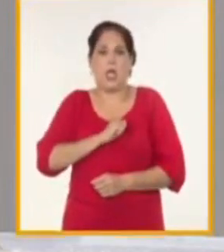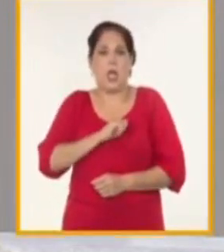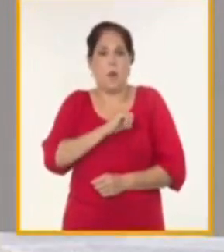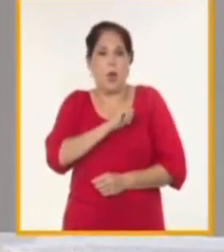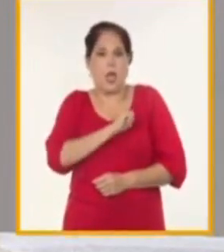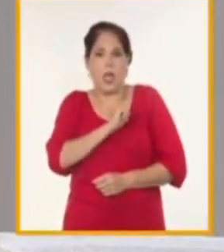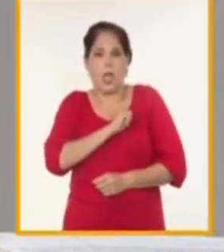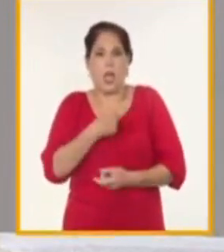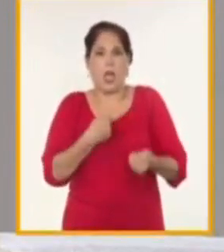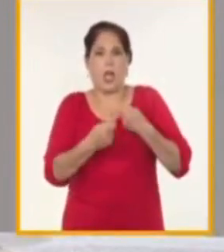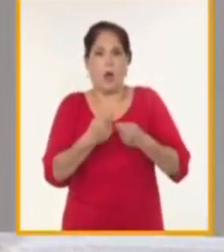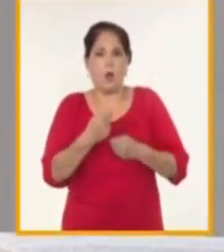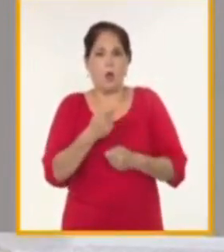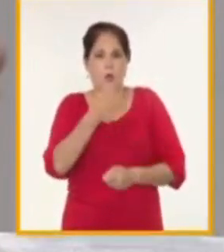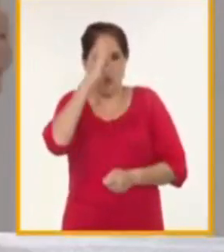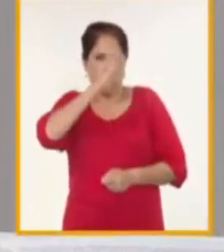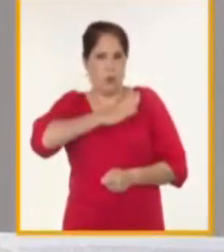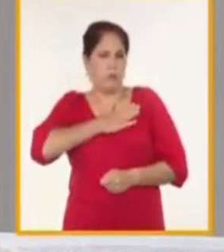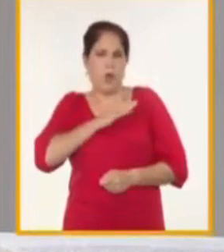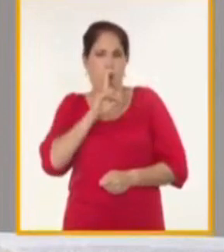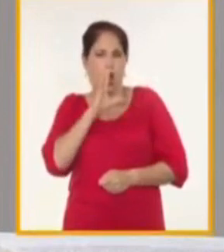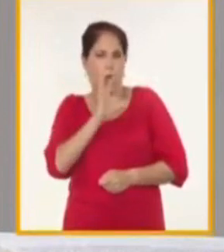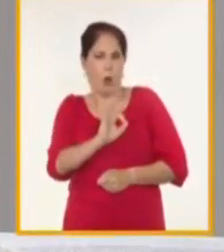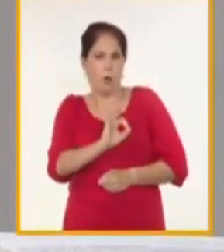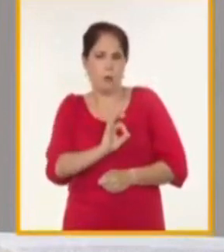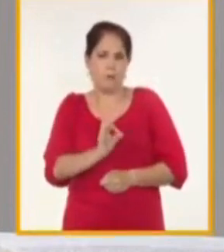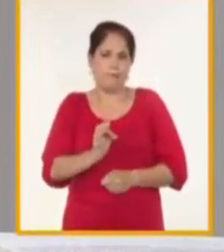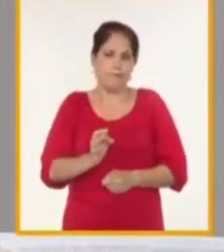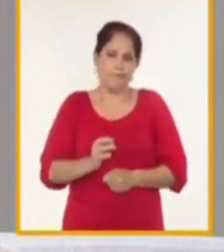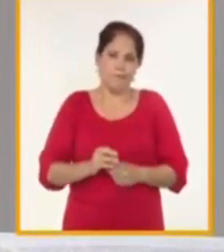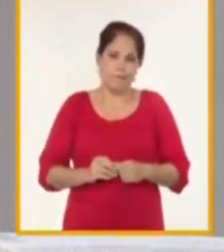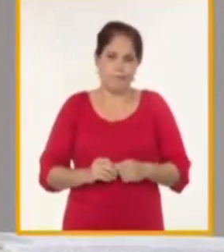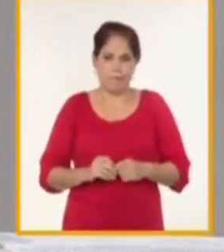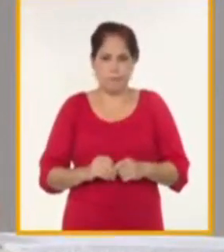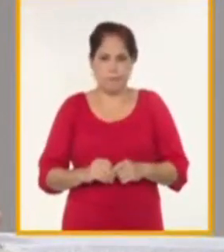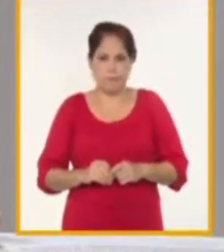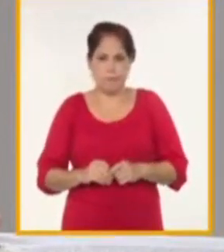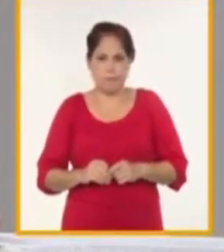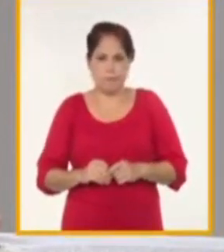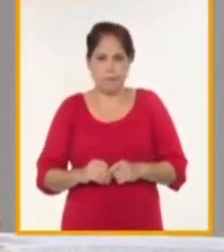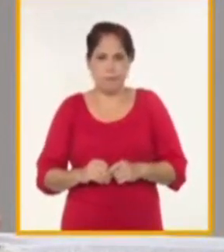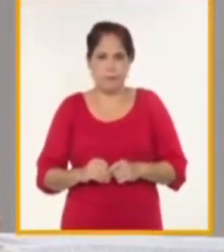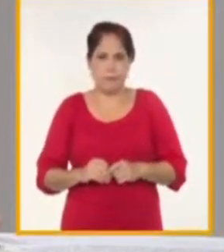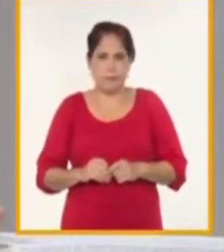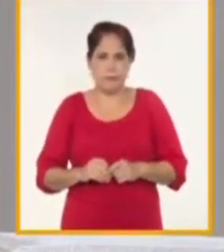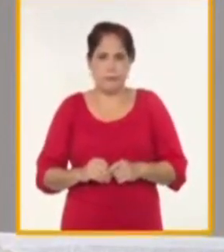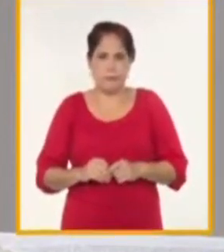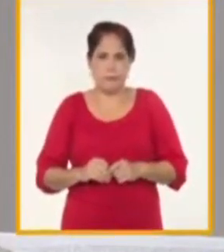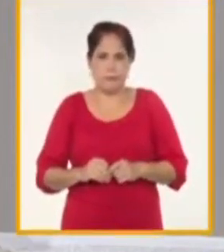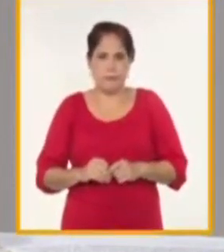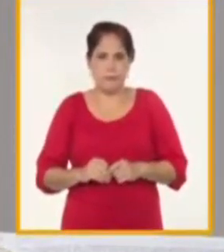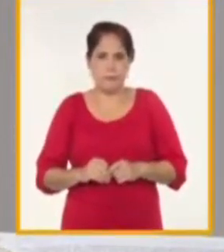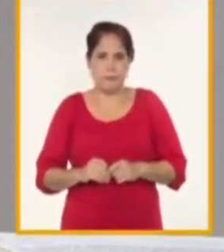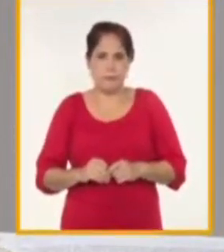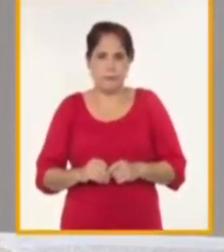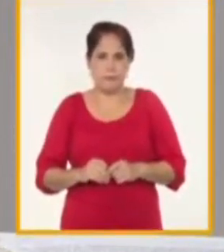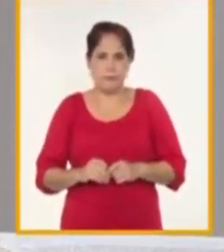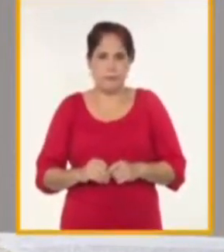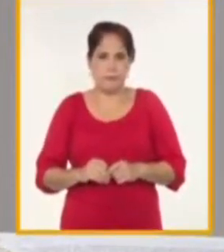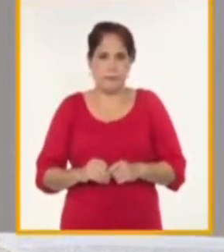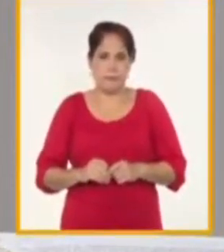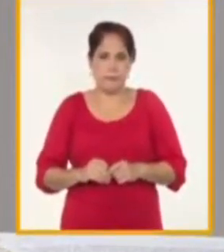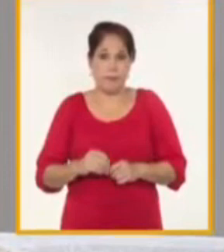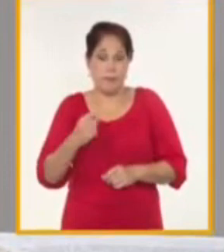en el en el en el derrotero de estos de estos 10 años que incluso estas